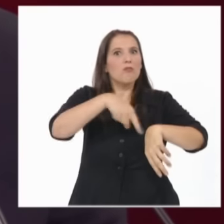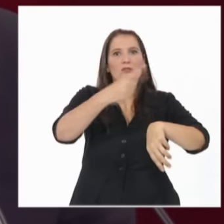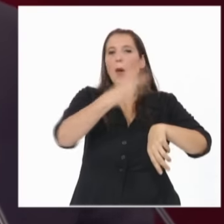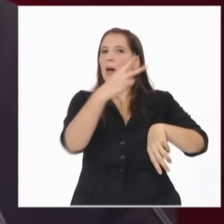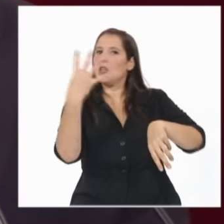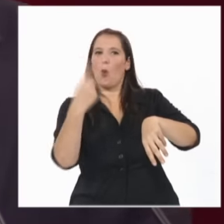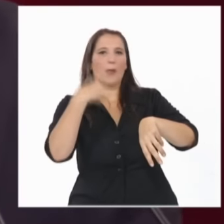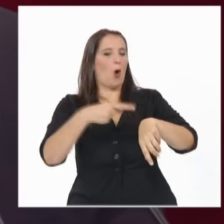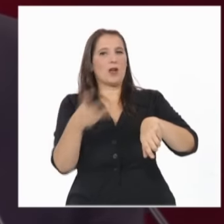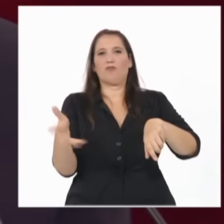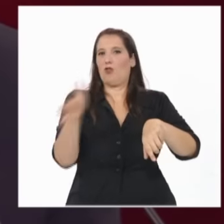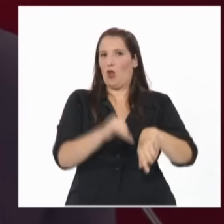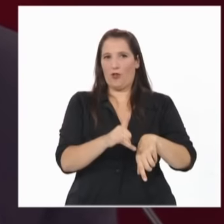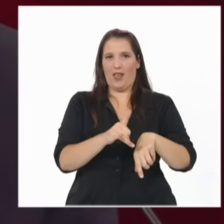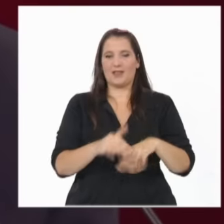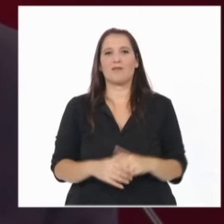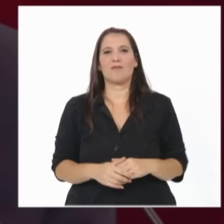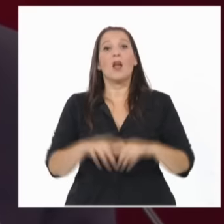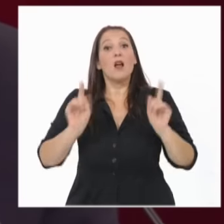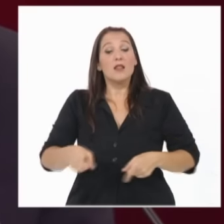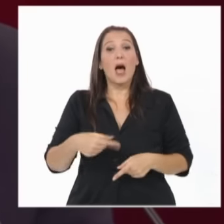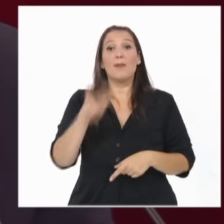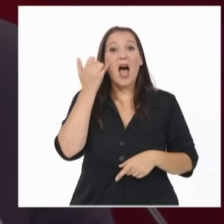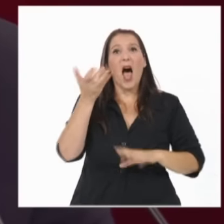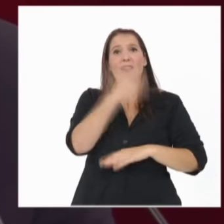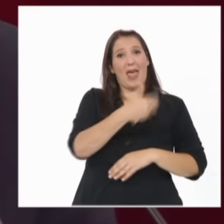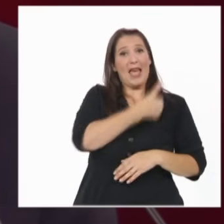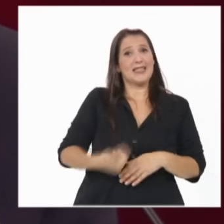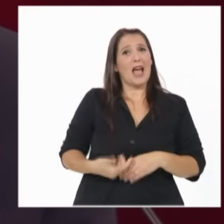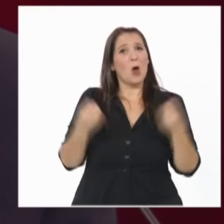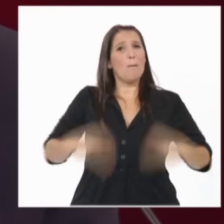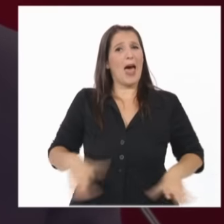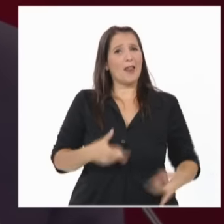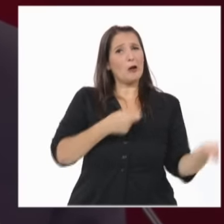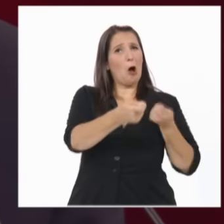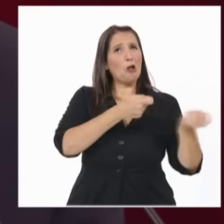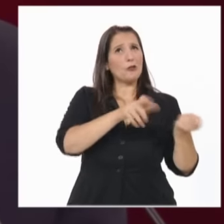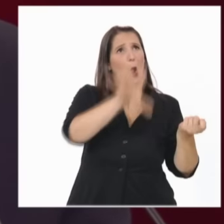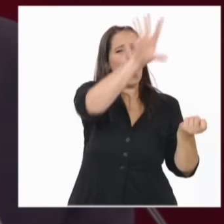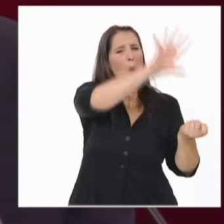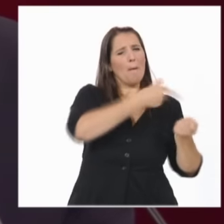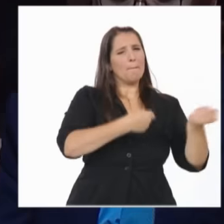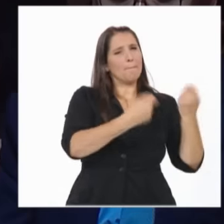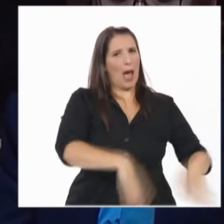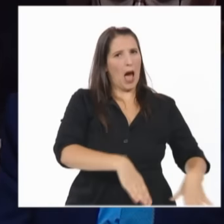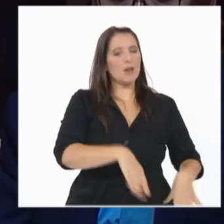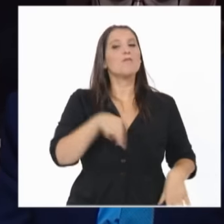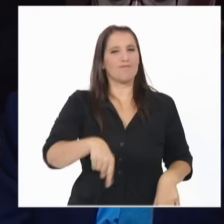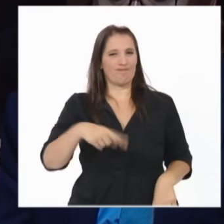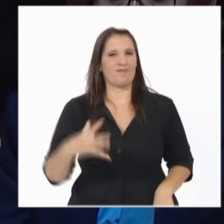Vamos a recuperar el control del territorio que el Estado fue perdiendo. Más presencia y